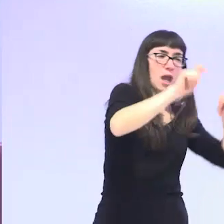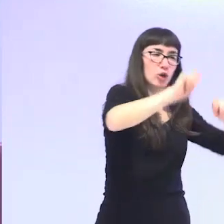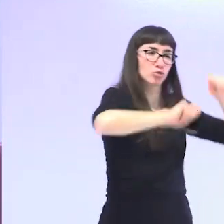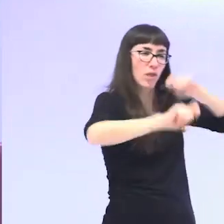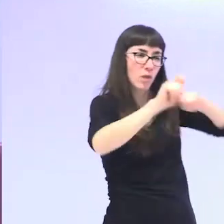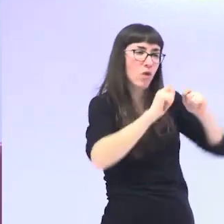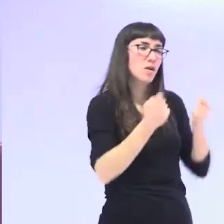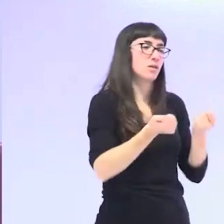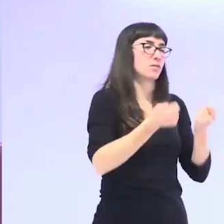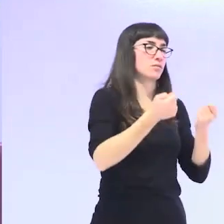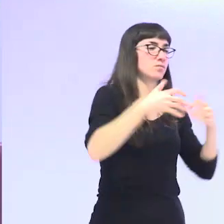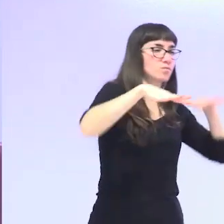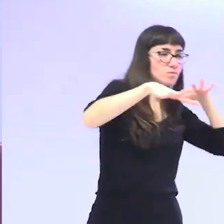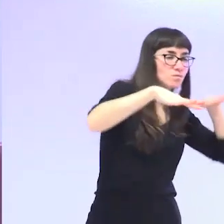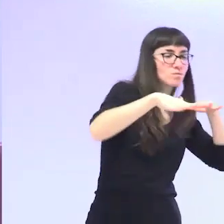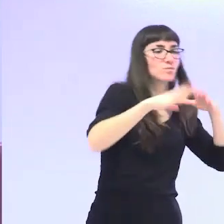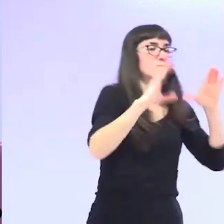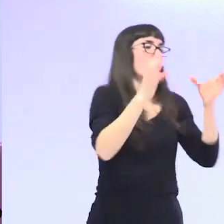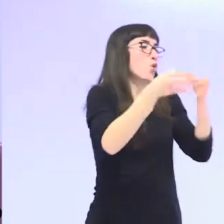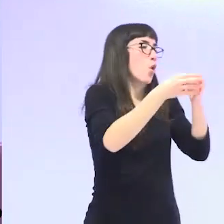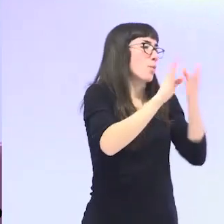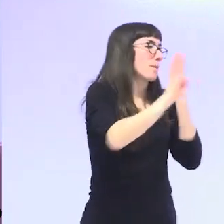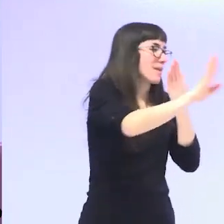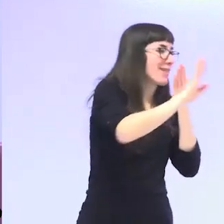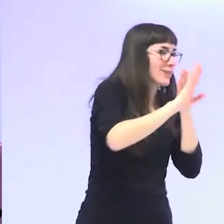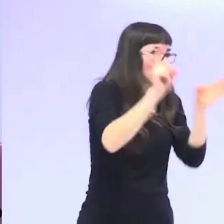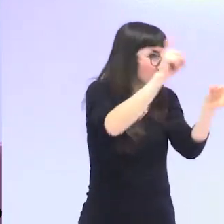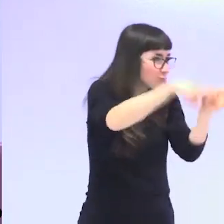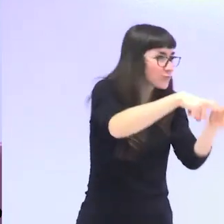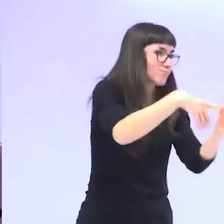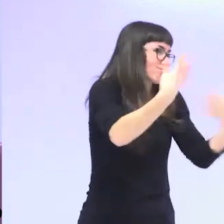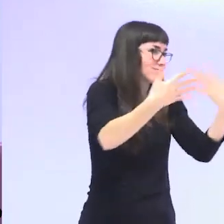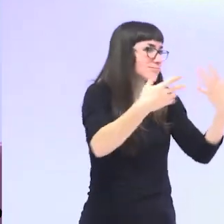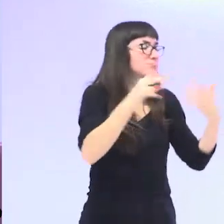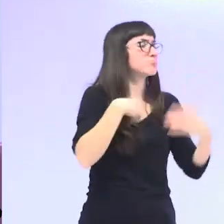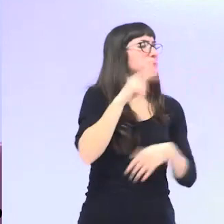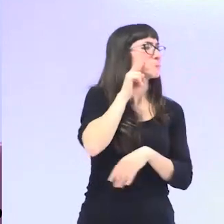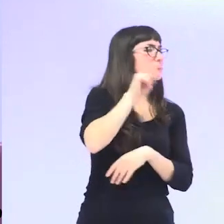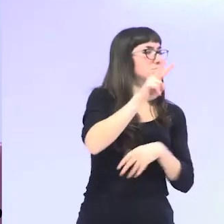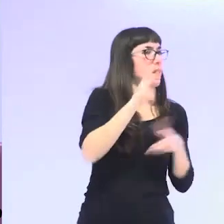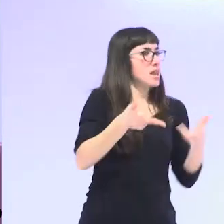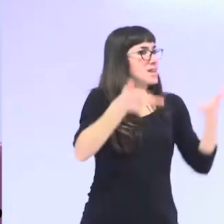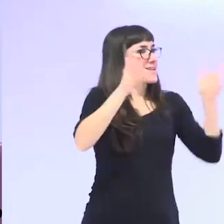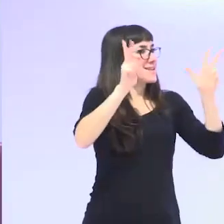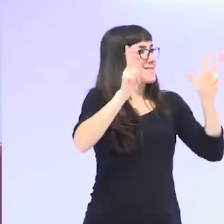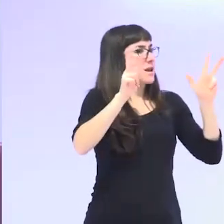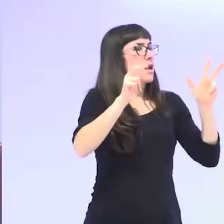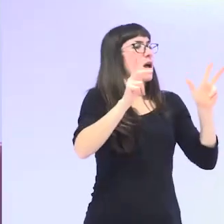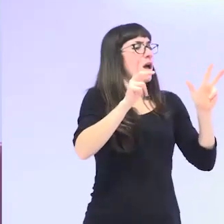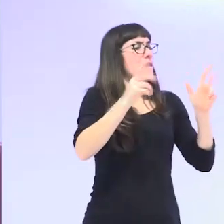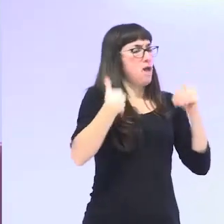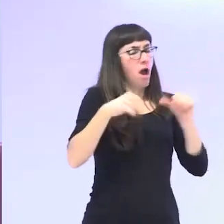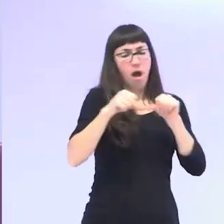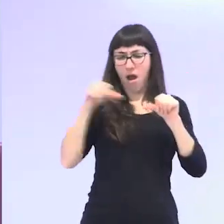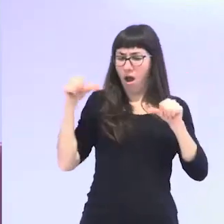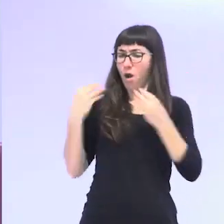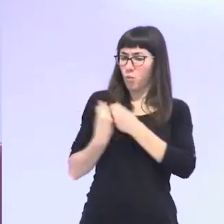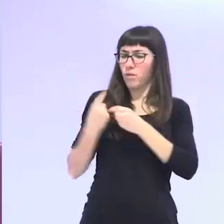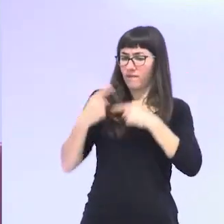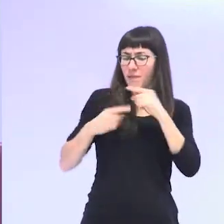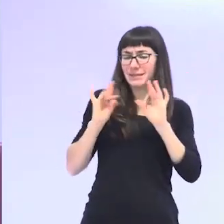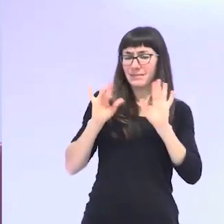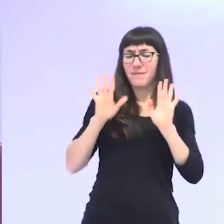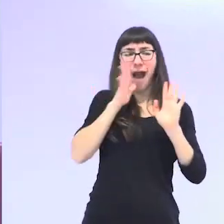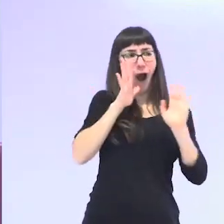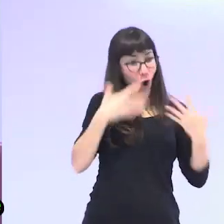la participación activa en sus comunidades se han liberado han dicho he hecho muchas cosas por mi familia que está muy bien pero ahora puedo hacer cosas